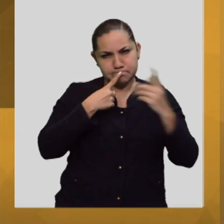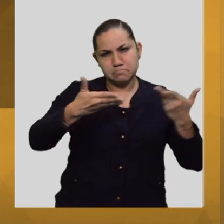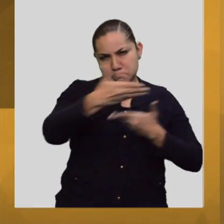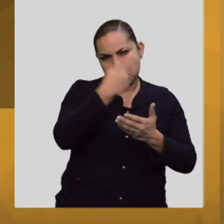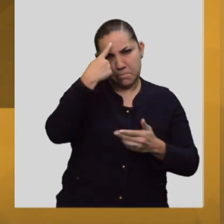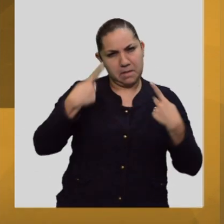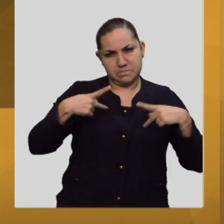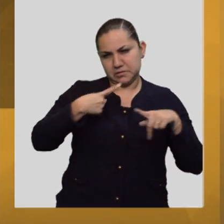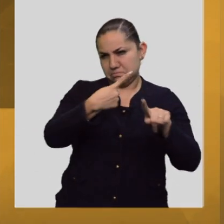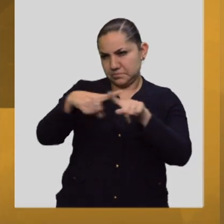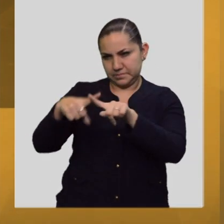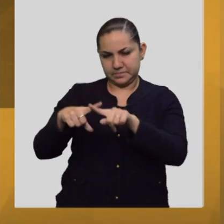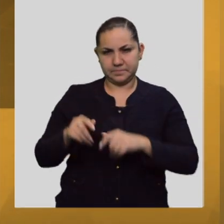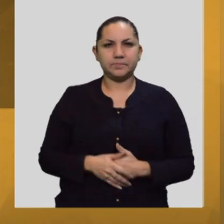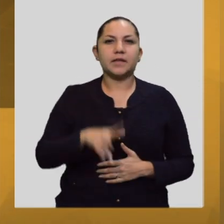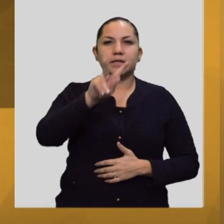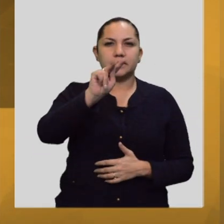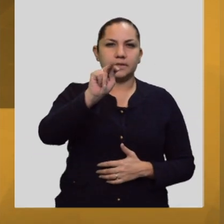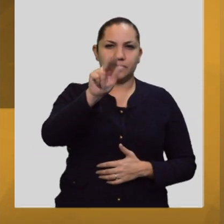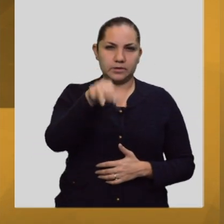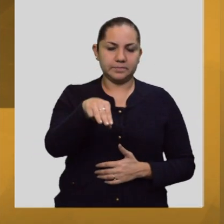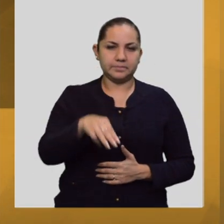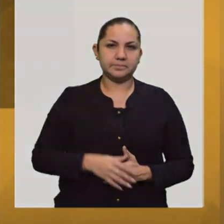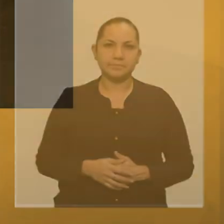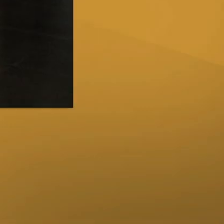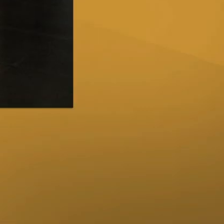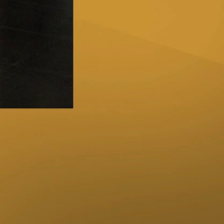los gustos. Para TV UNAM, Viridiana Mondragón.